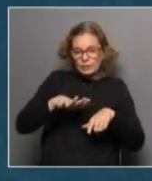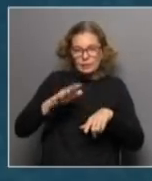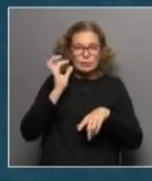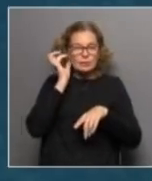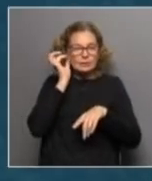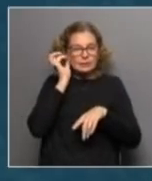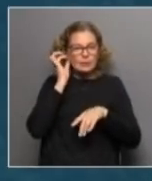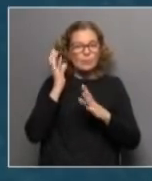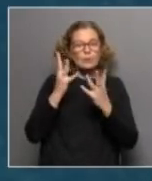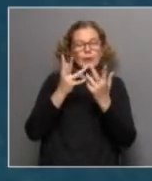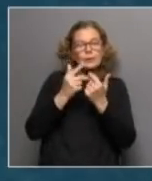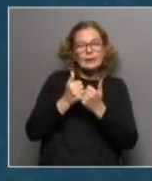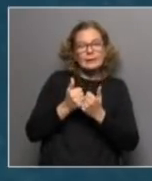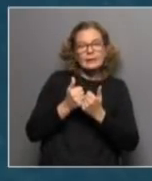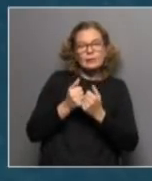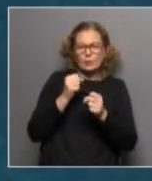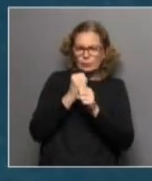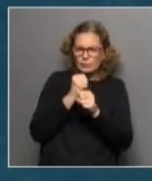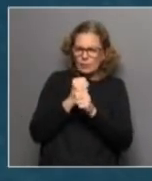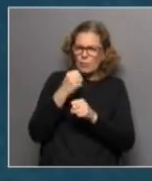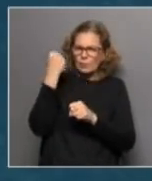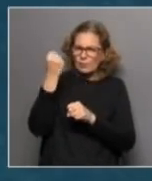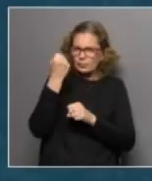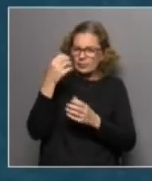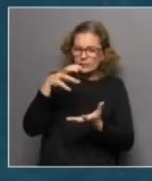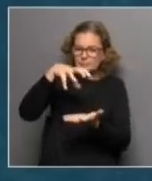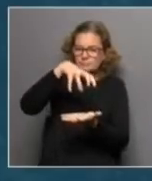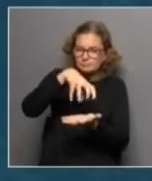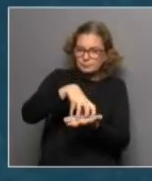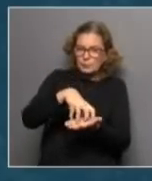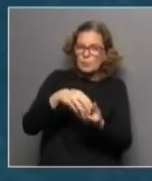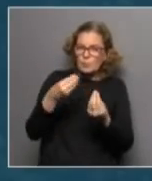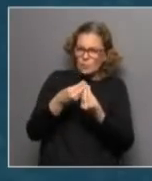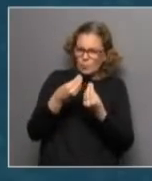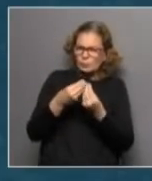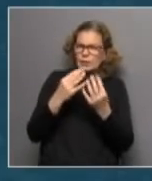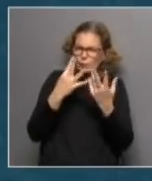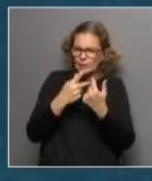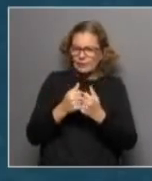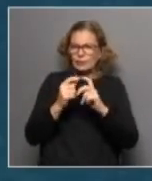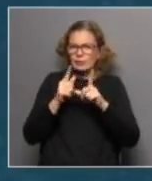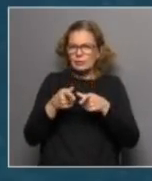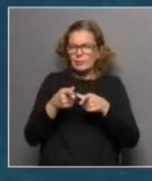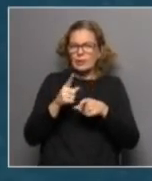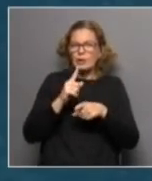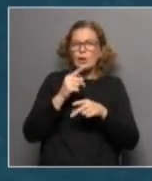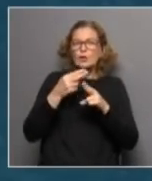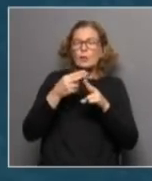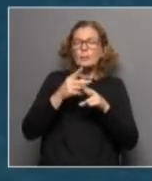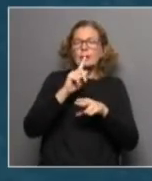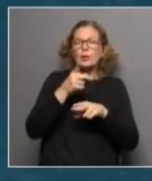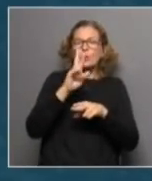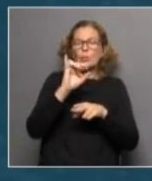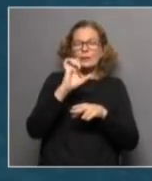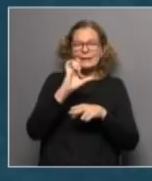una organización que hace un trabajo muy importante territorial como tantas otras organizaciones. Vamos a hablar de Gurises Unidos. Gurises Unidos